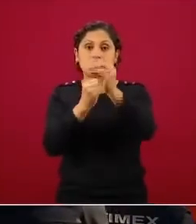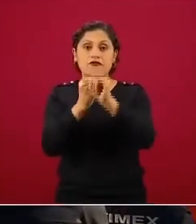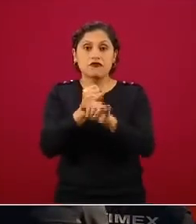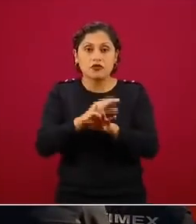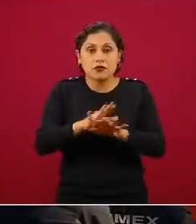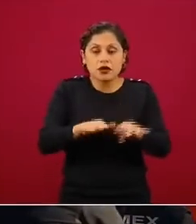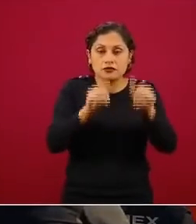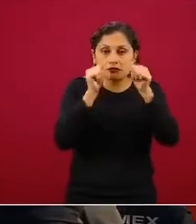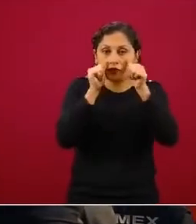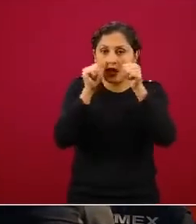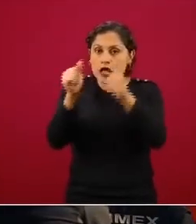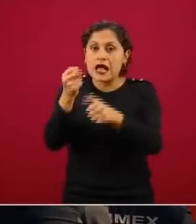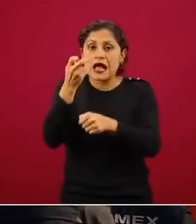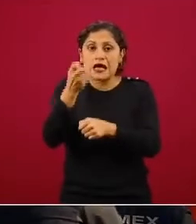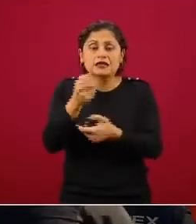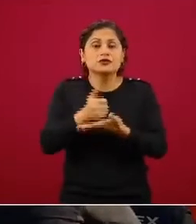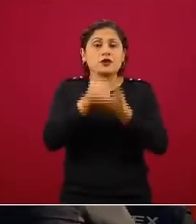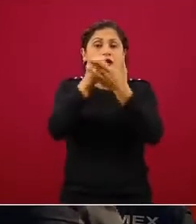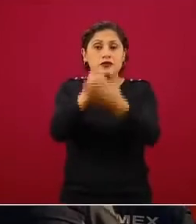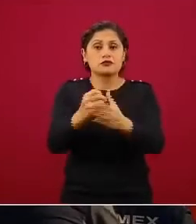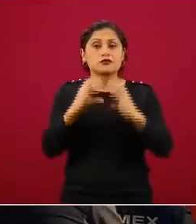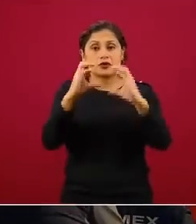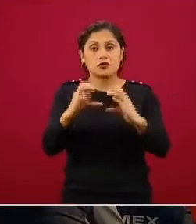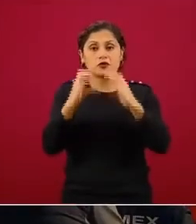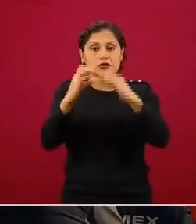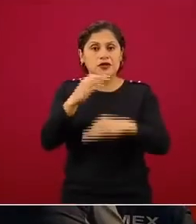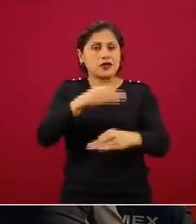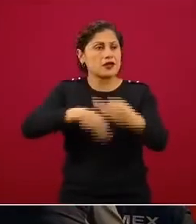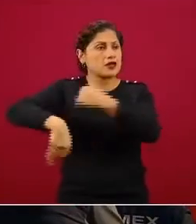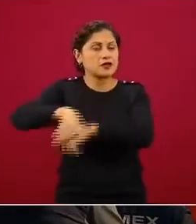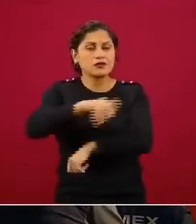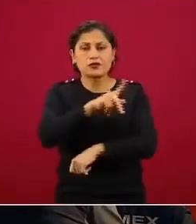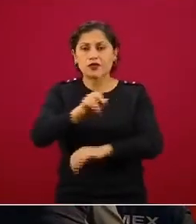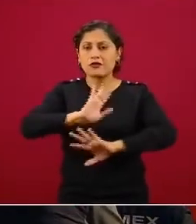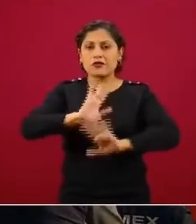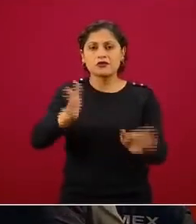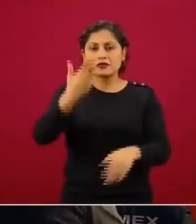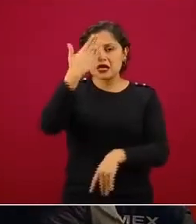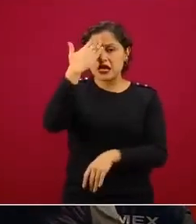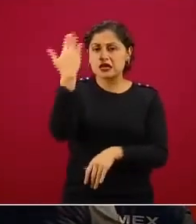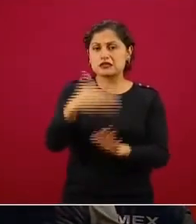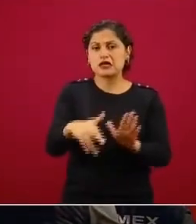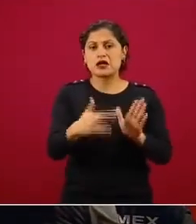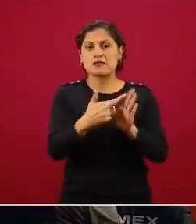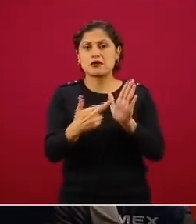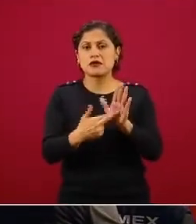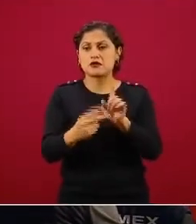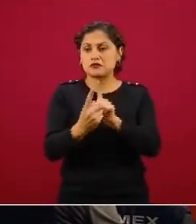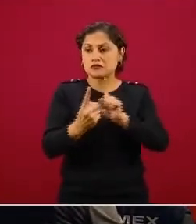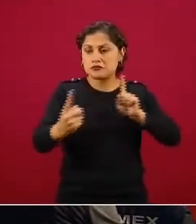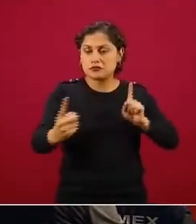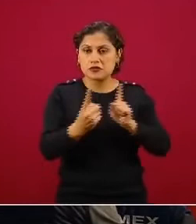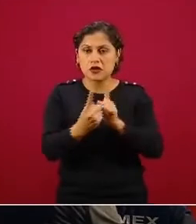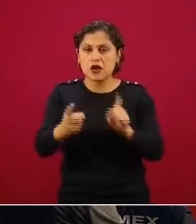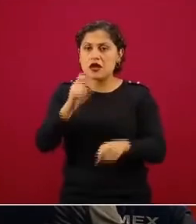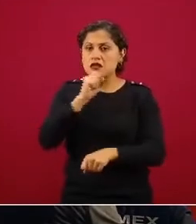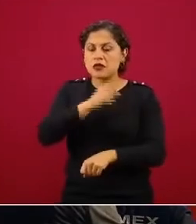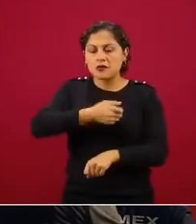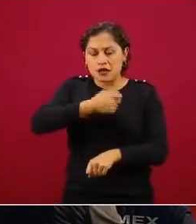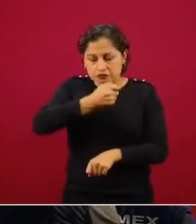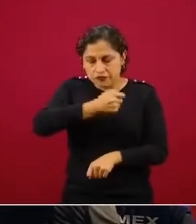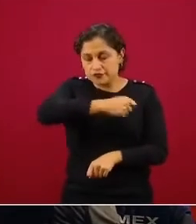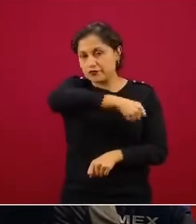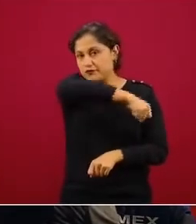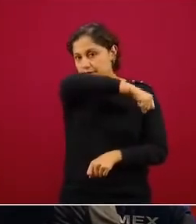protegernos. Todos hemos adoptado ya las medidas de sana distancia, ya desde el estornudo de etiqueta, el